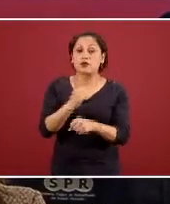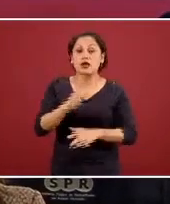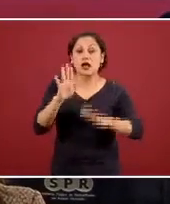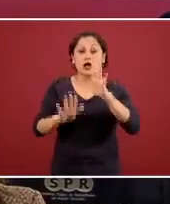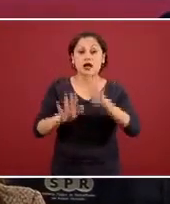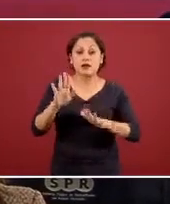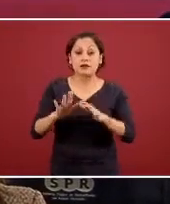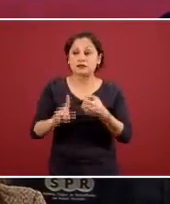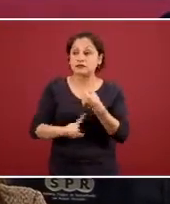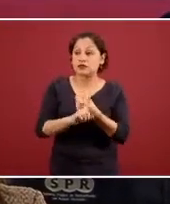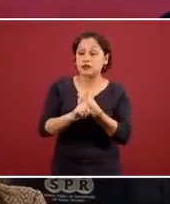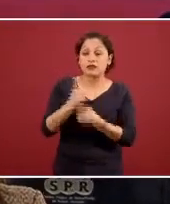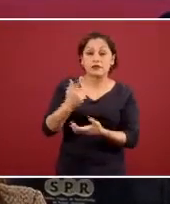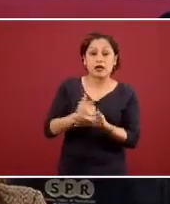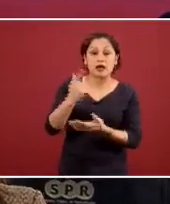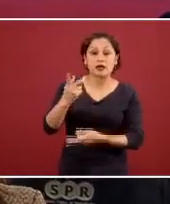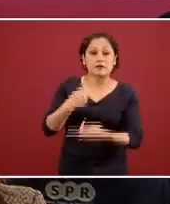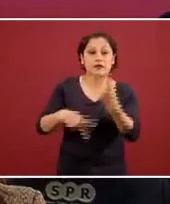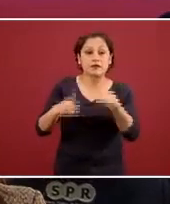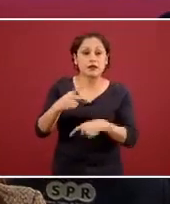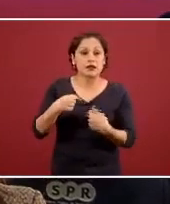gran esfuerzo nacional siguiente